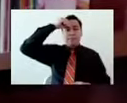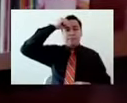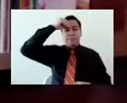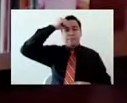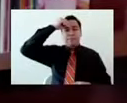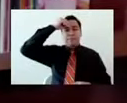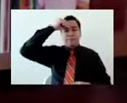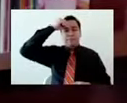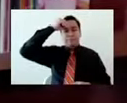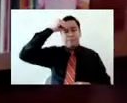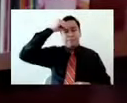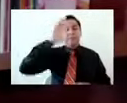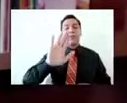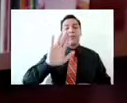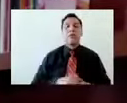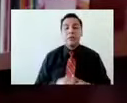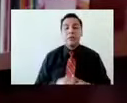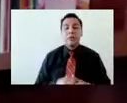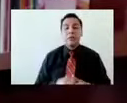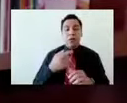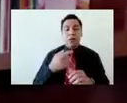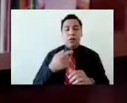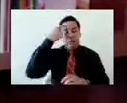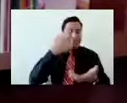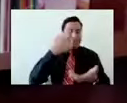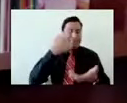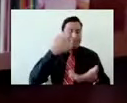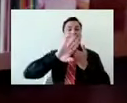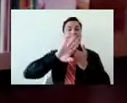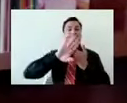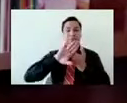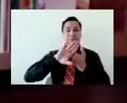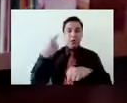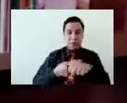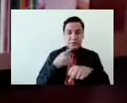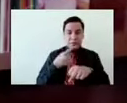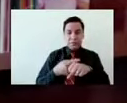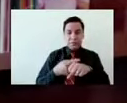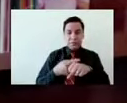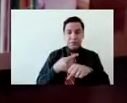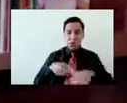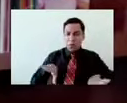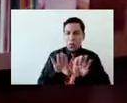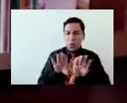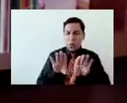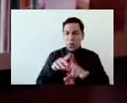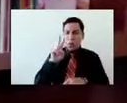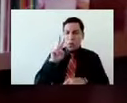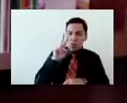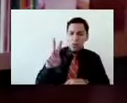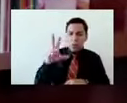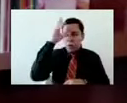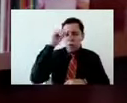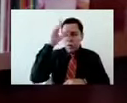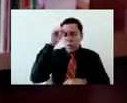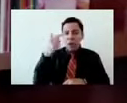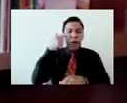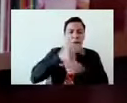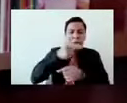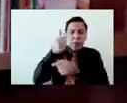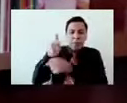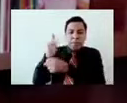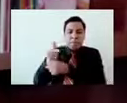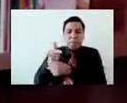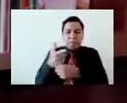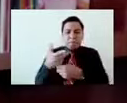afectaciones psicoemocionales de nuestros estudiantes que esta pandemia ha traído?